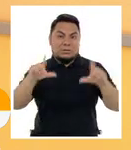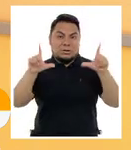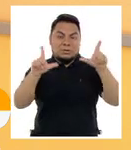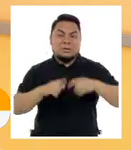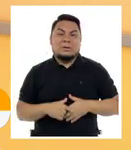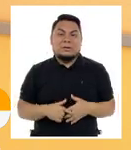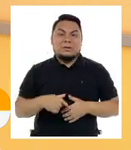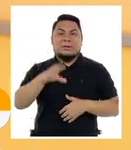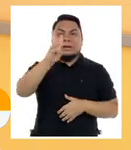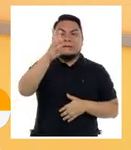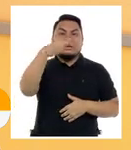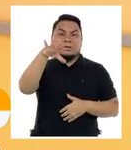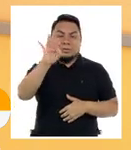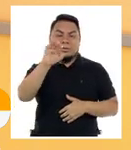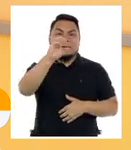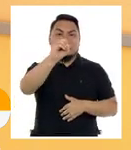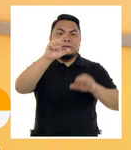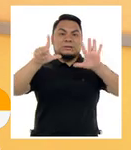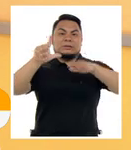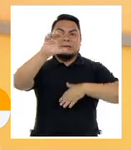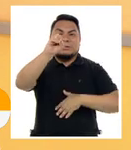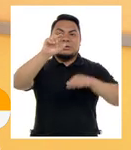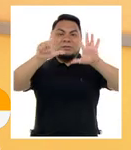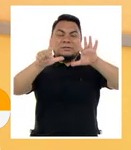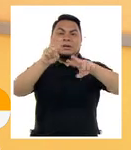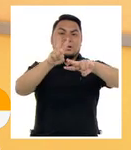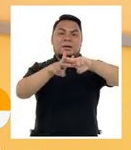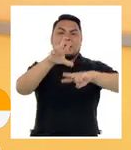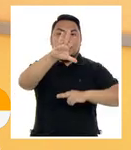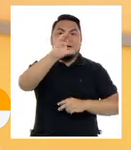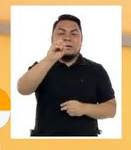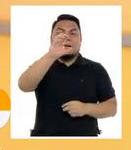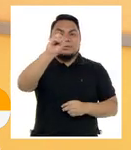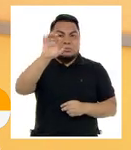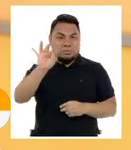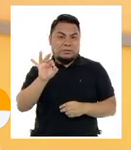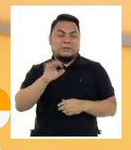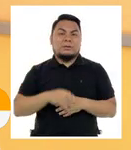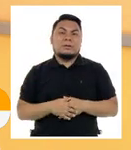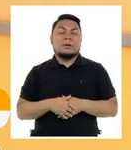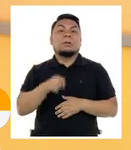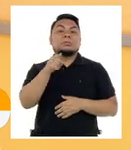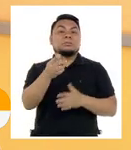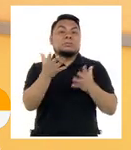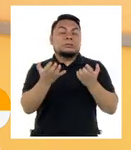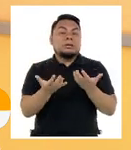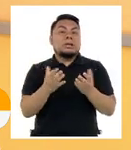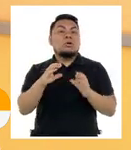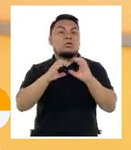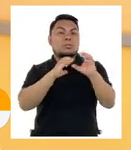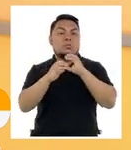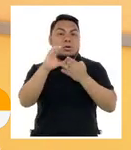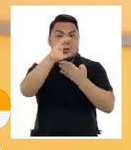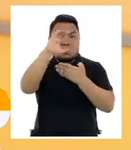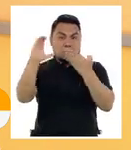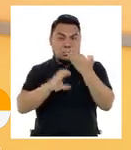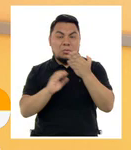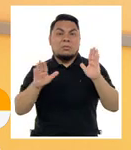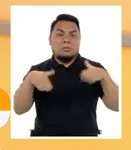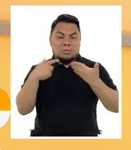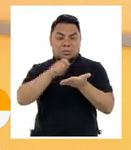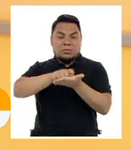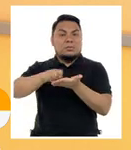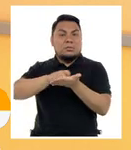teléfono de producción 619-0707 anexo 5009 si desean comunicarse con Conadis